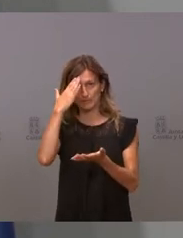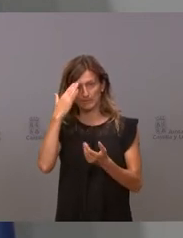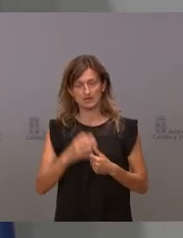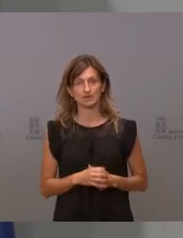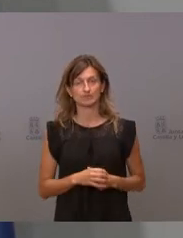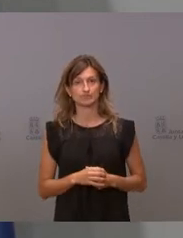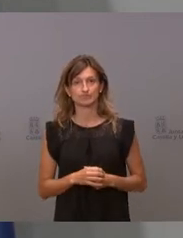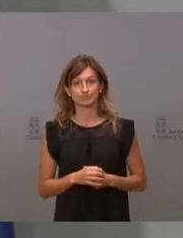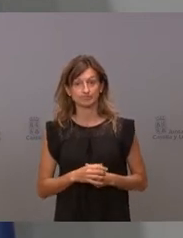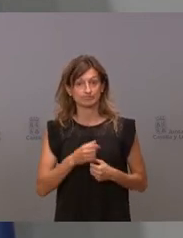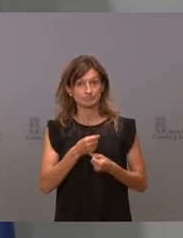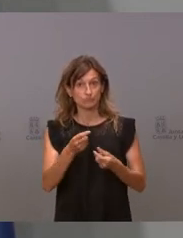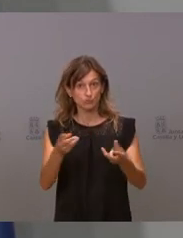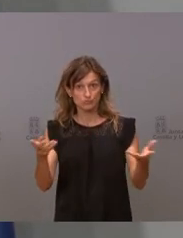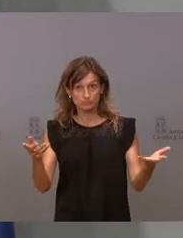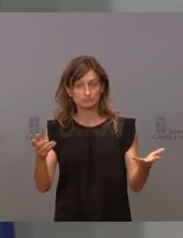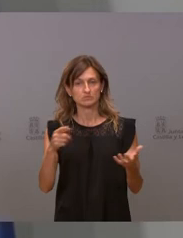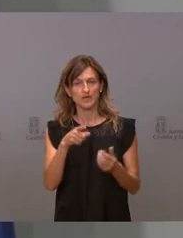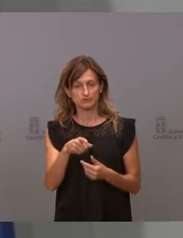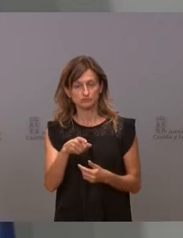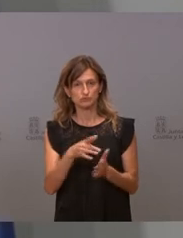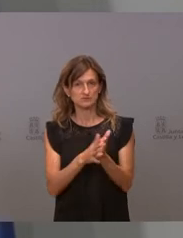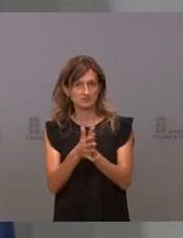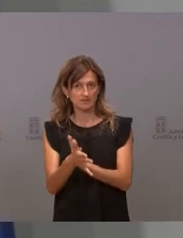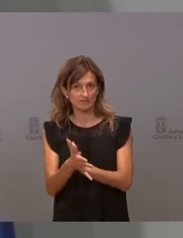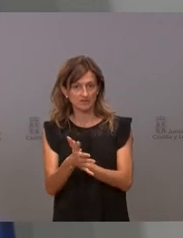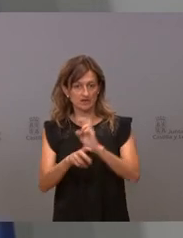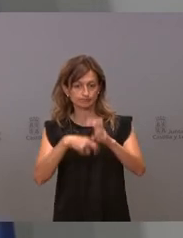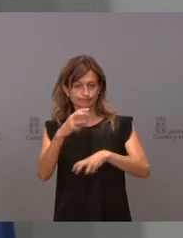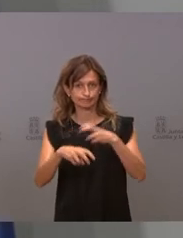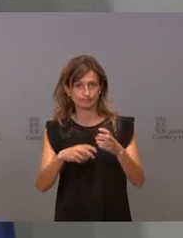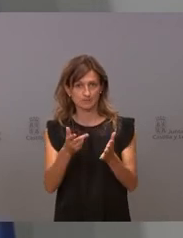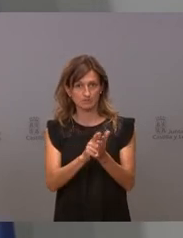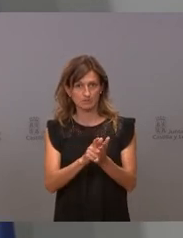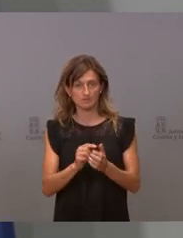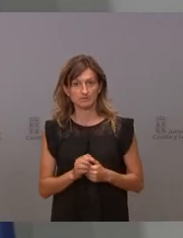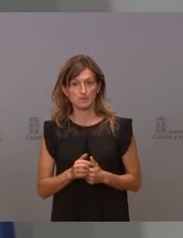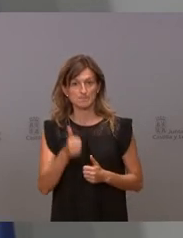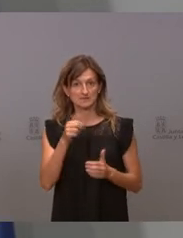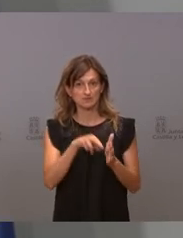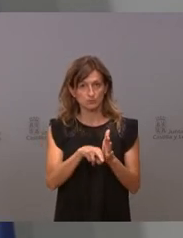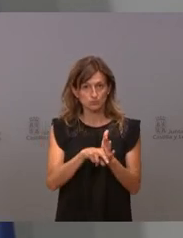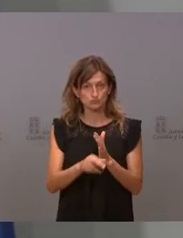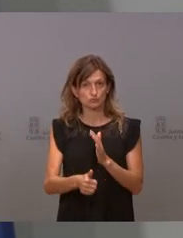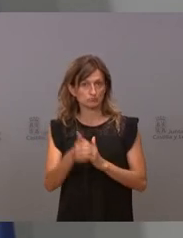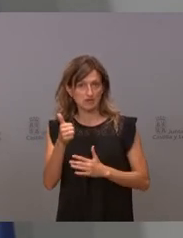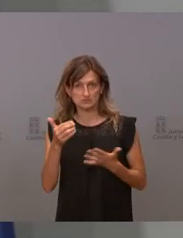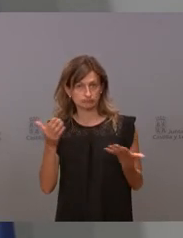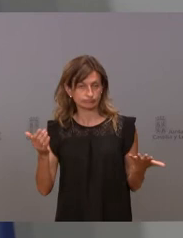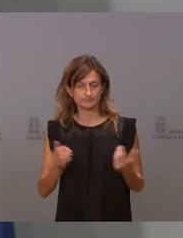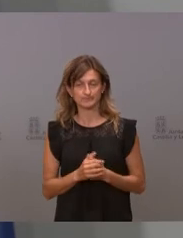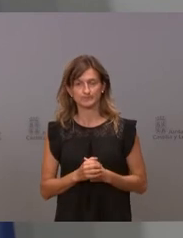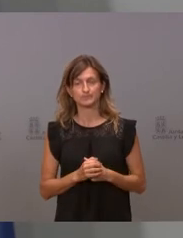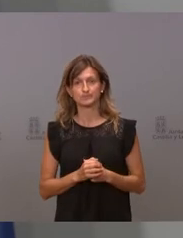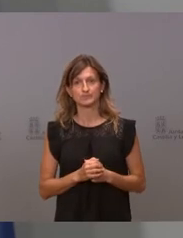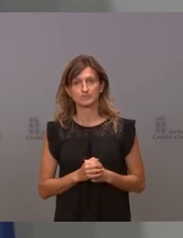son las que van a suponer la reordenación. Más inversión, más medios. Lo que no puede